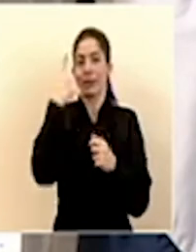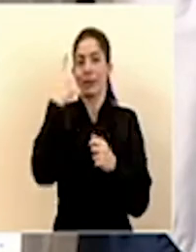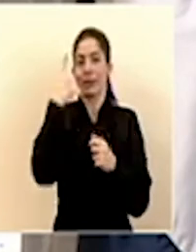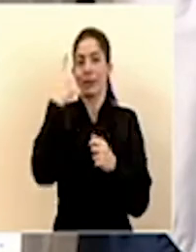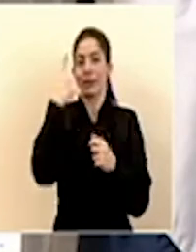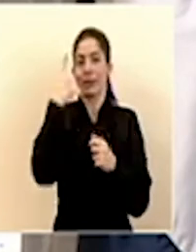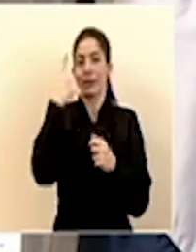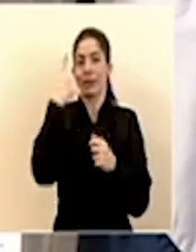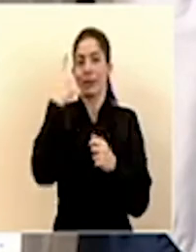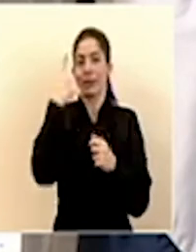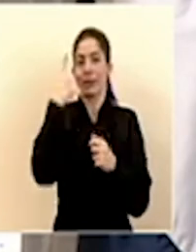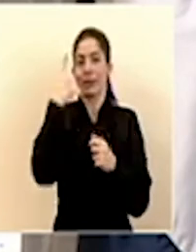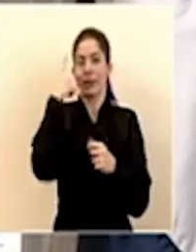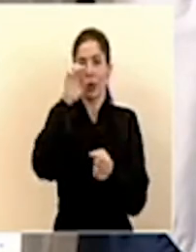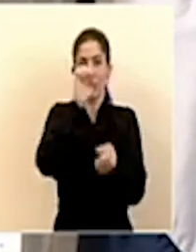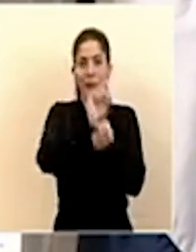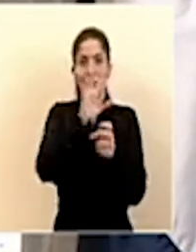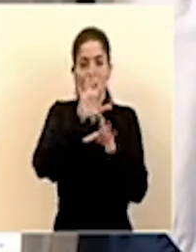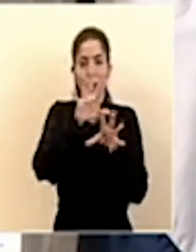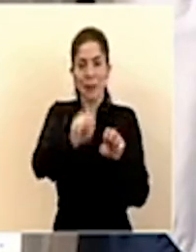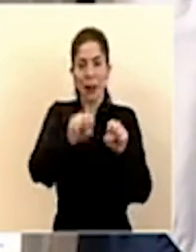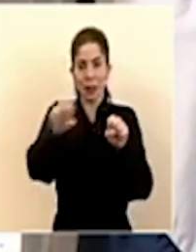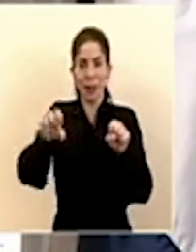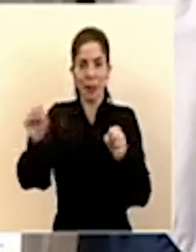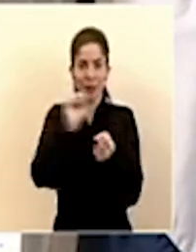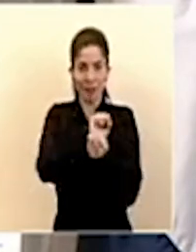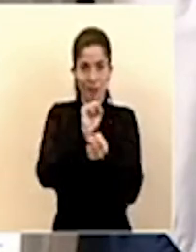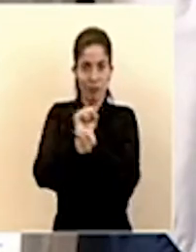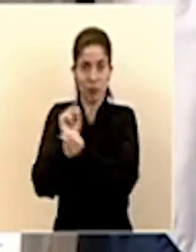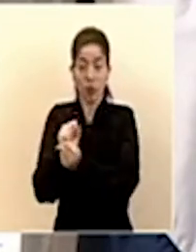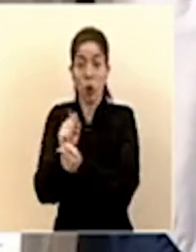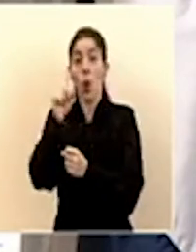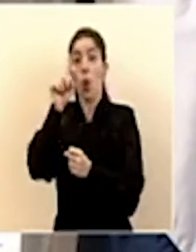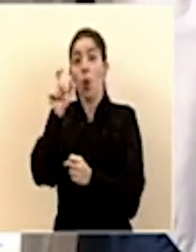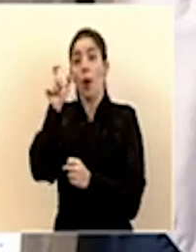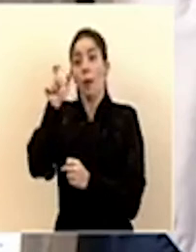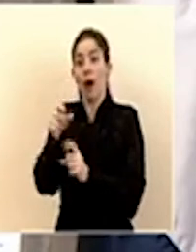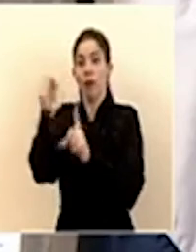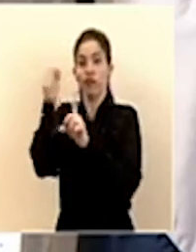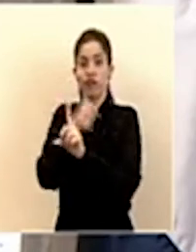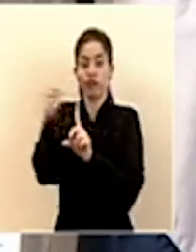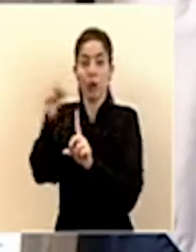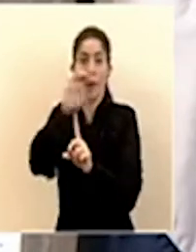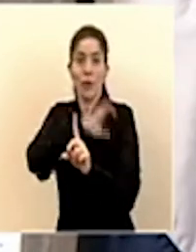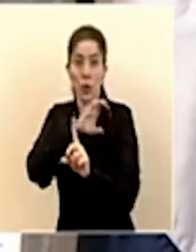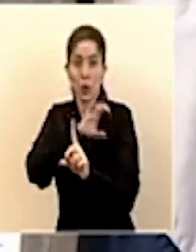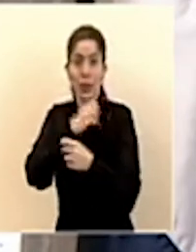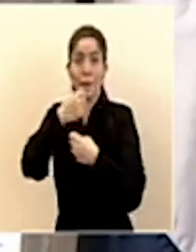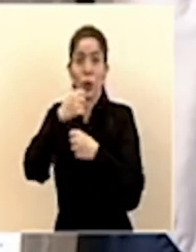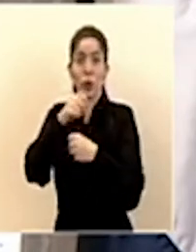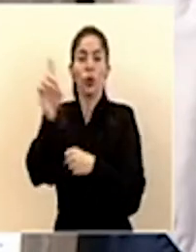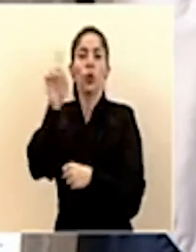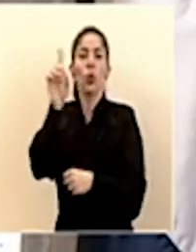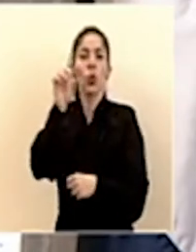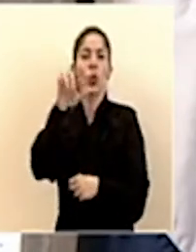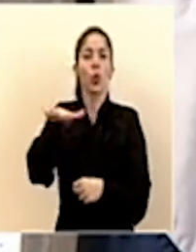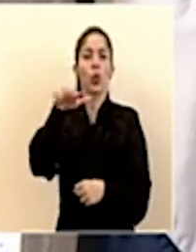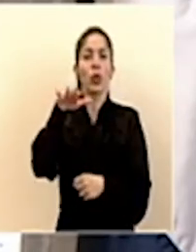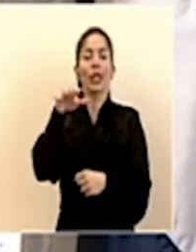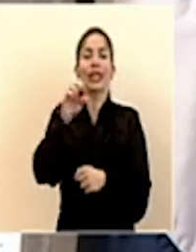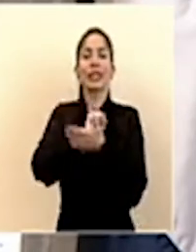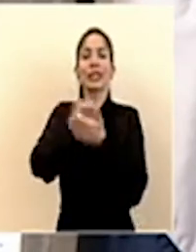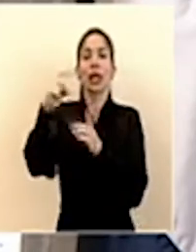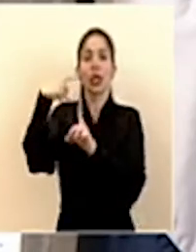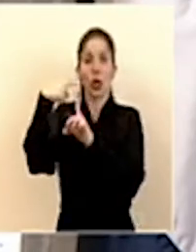el tema de las aprensiones una agresión que se dio a un oficial de la policía municipal en el sector de Santa